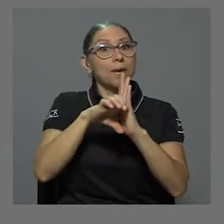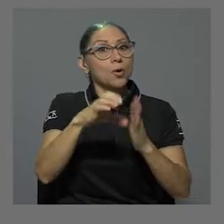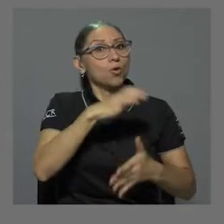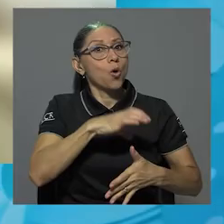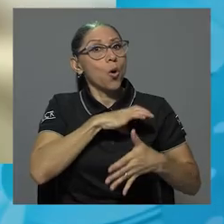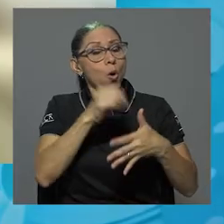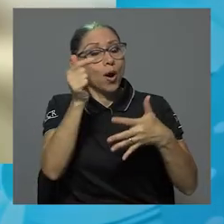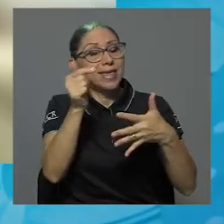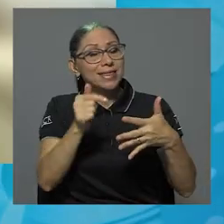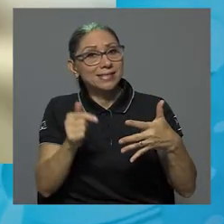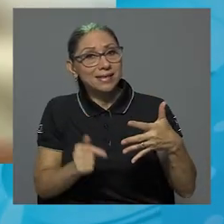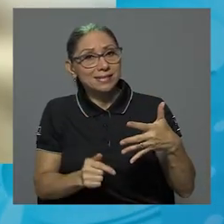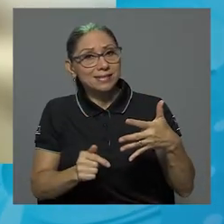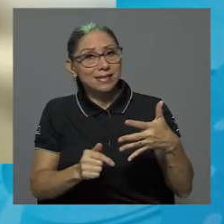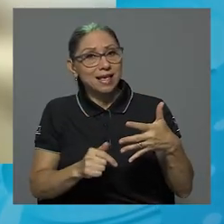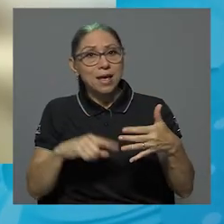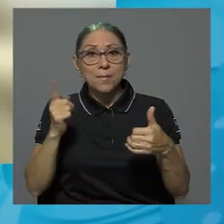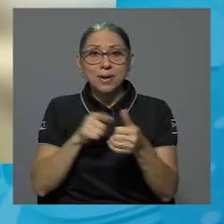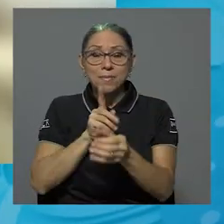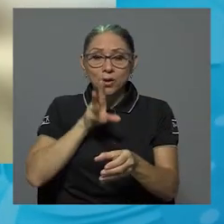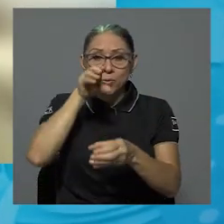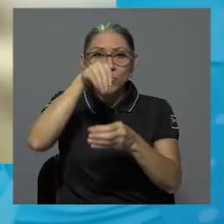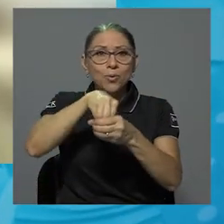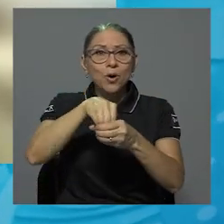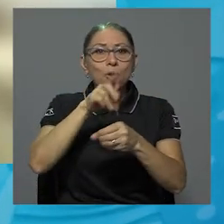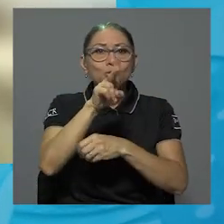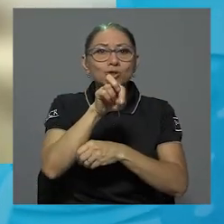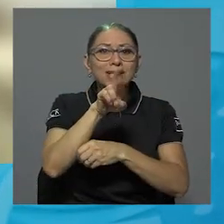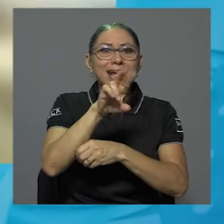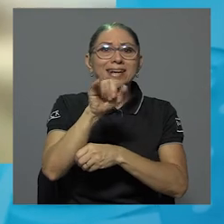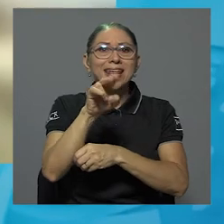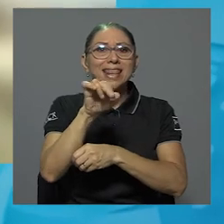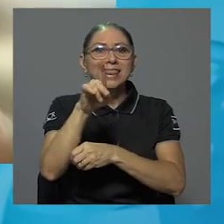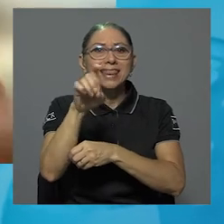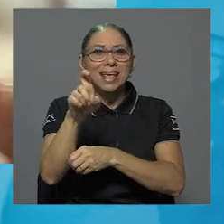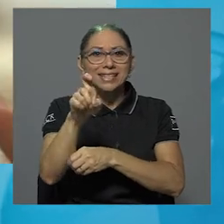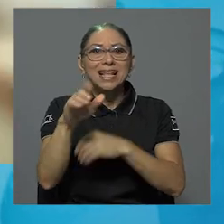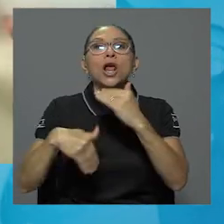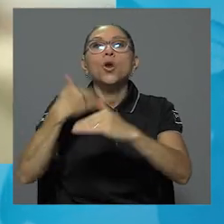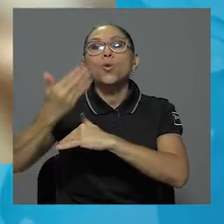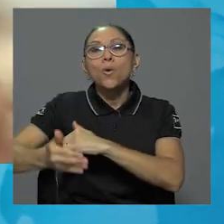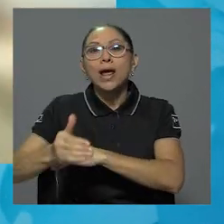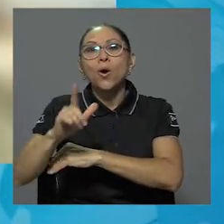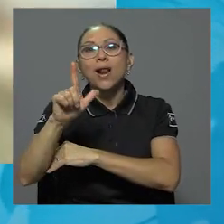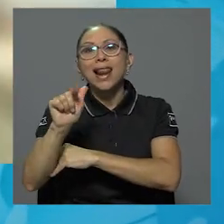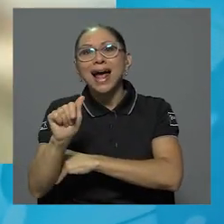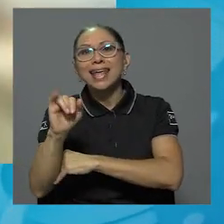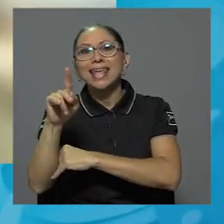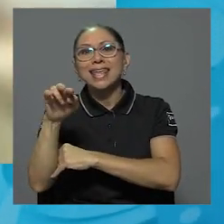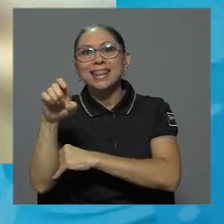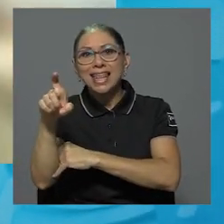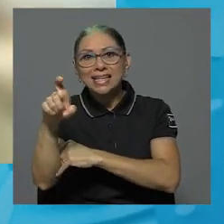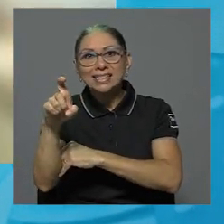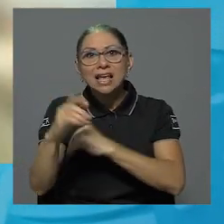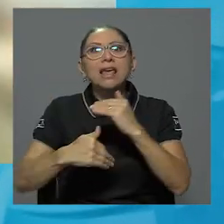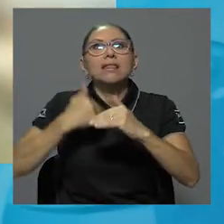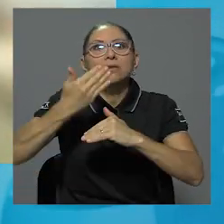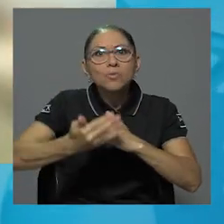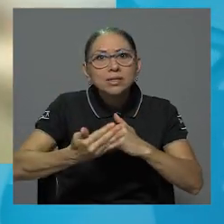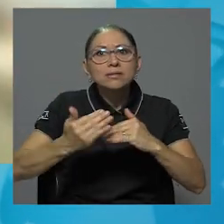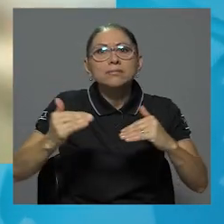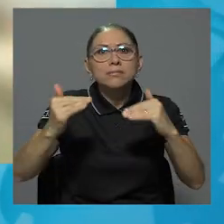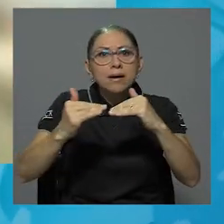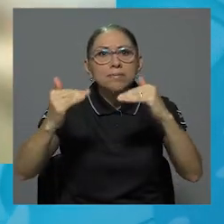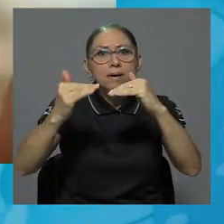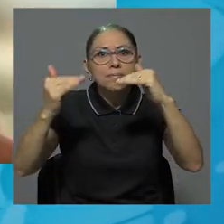se integró inicialmente a UCR Index, luego LAT Index y fue aspirando a otros índices que le